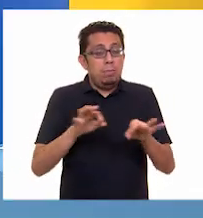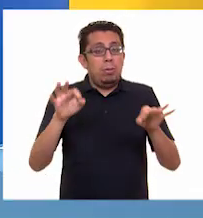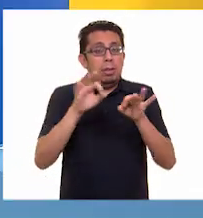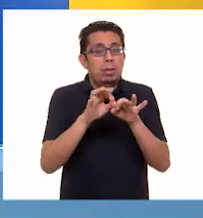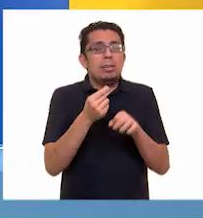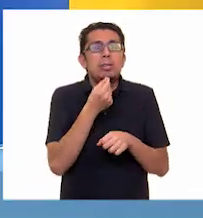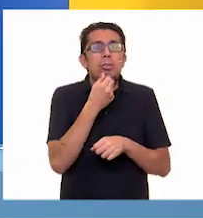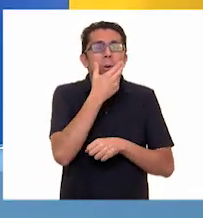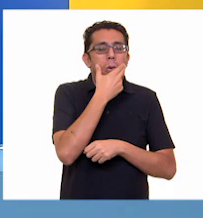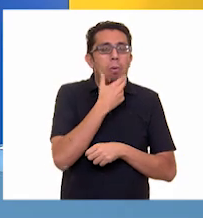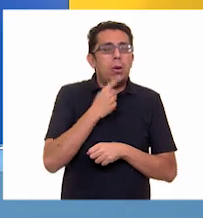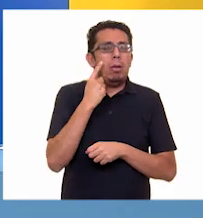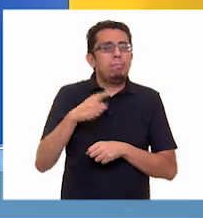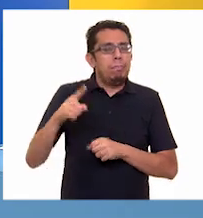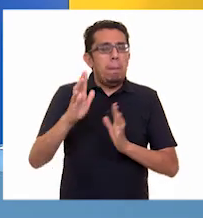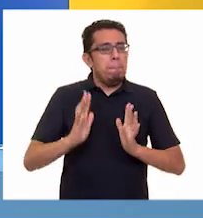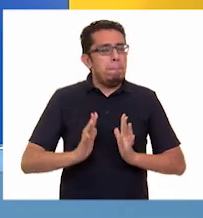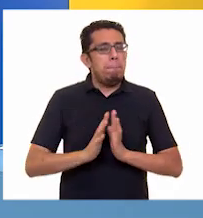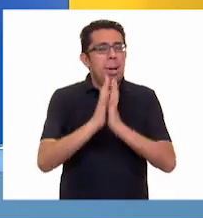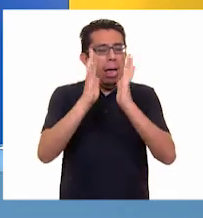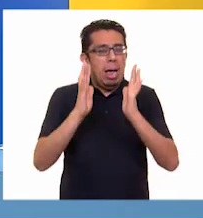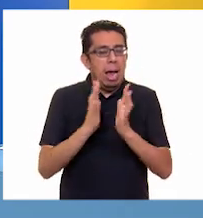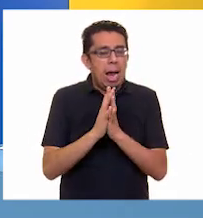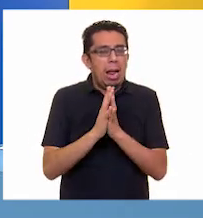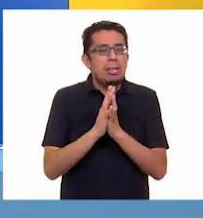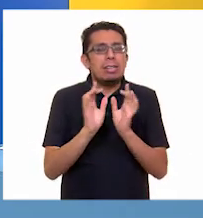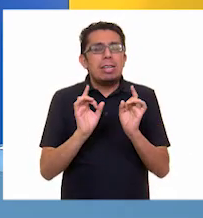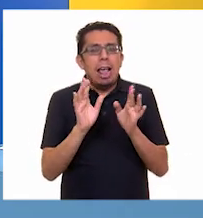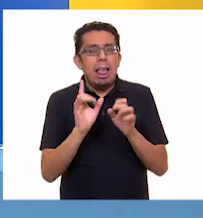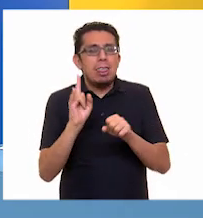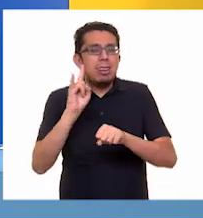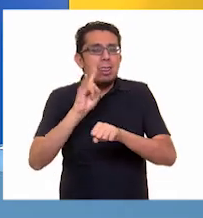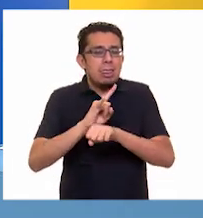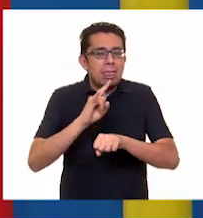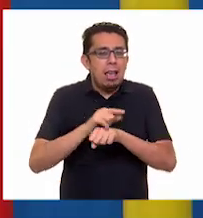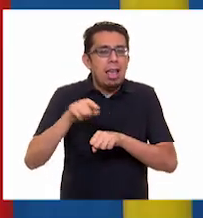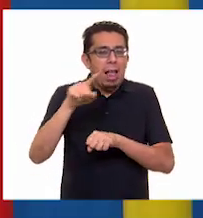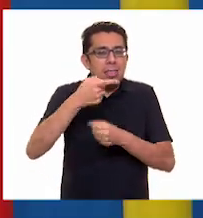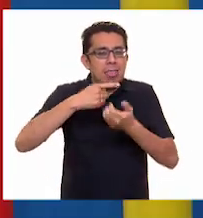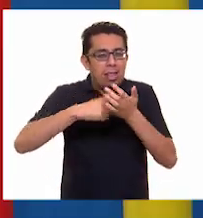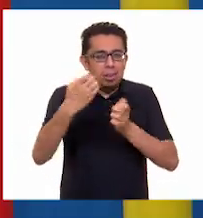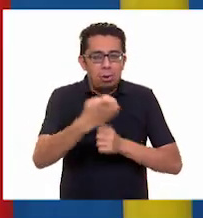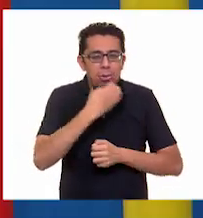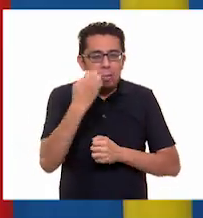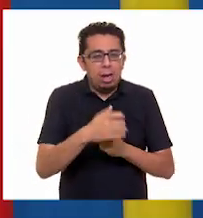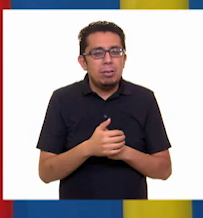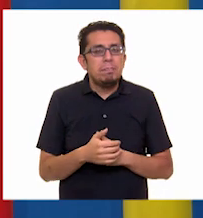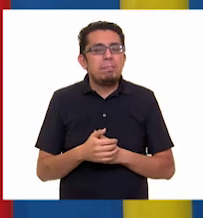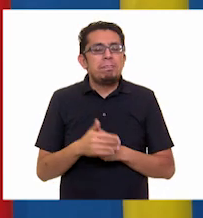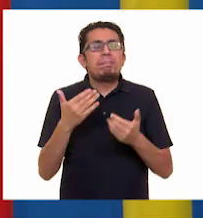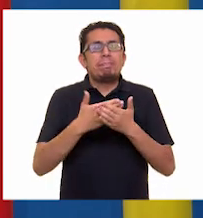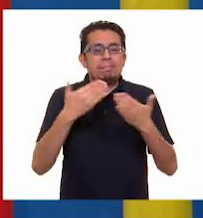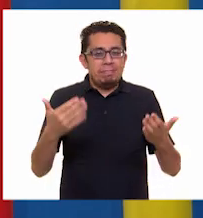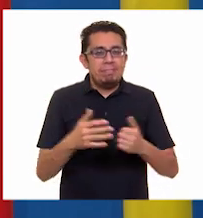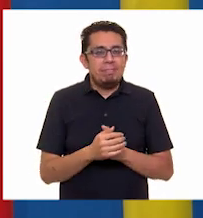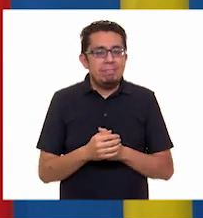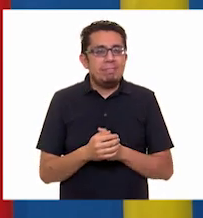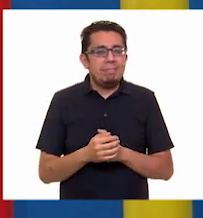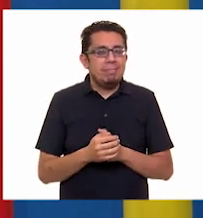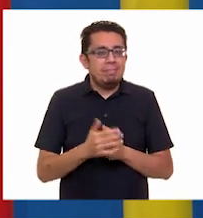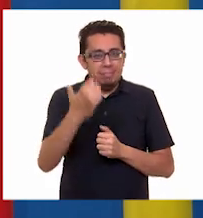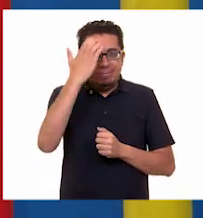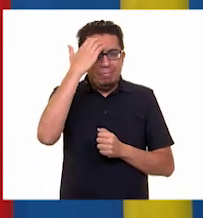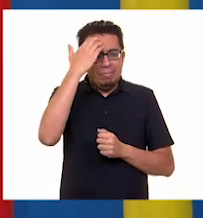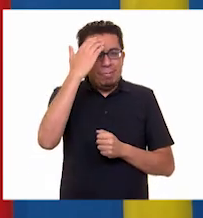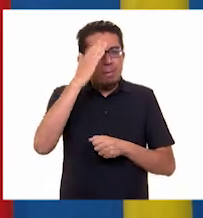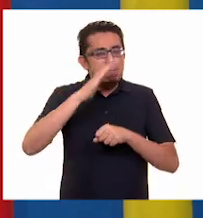niñas participen de forma activa en los simulacros que se realizan en sus escuelas. Efectivamente. Ahora vamos a conocer